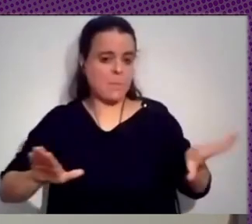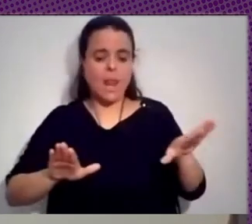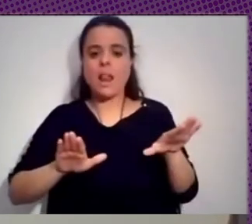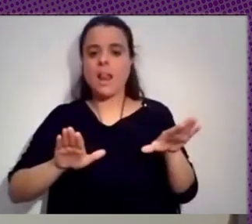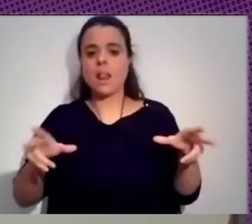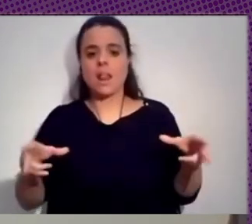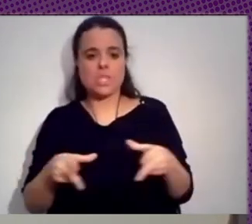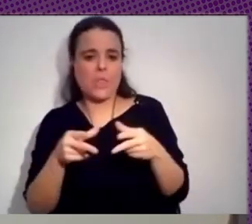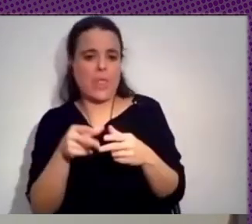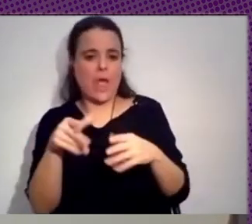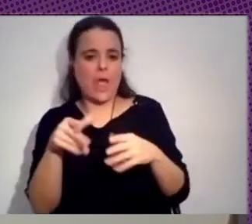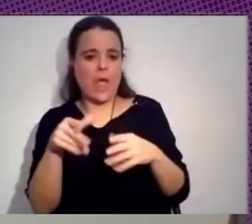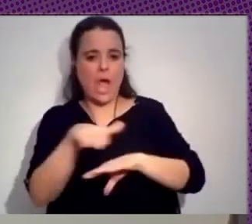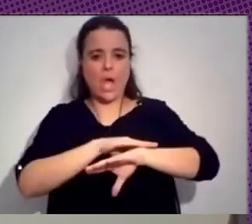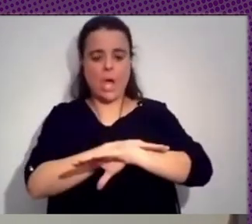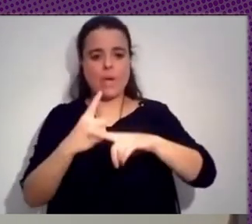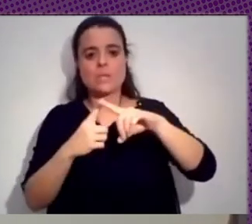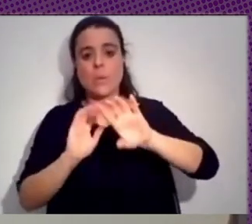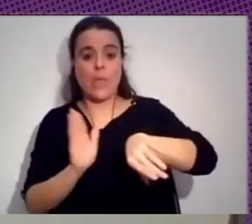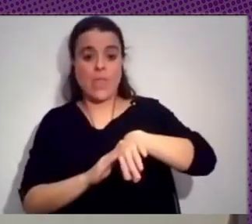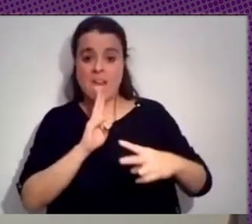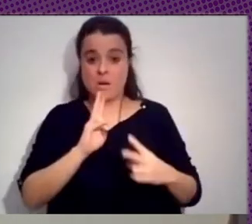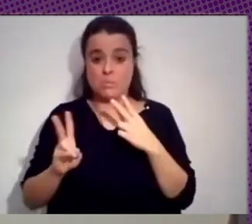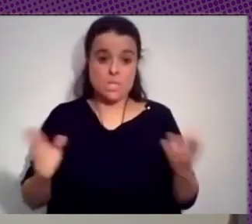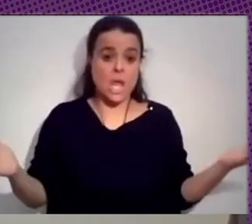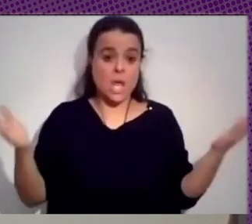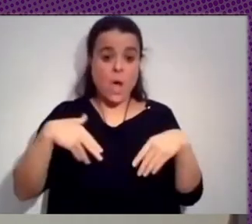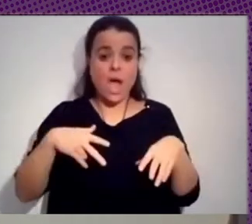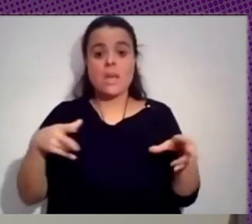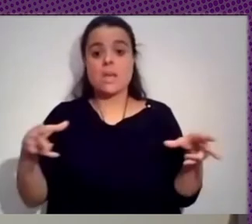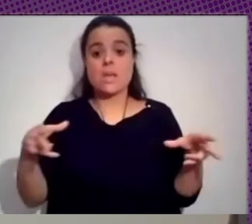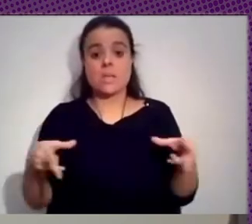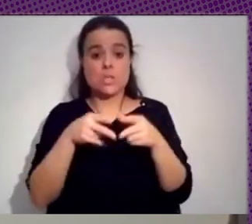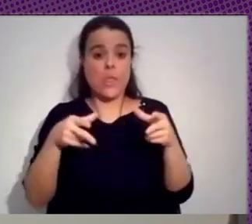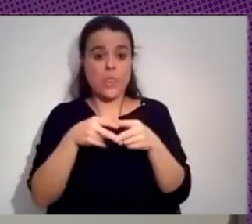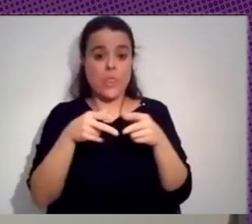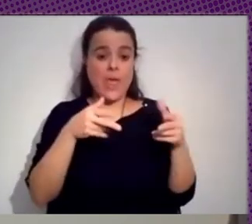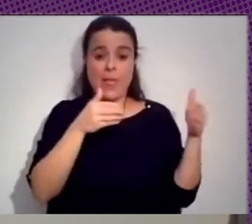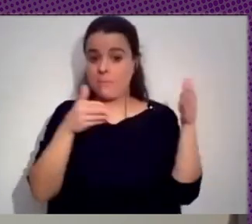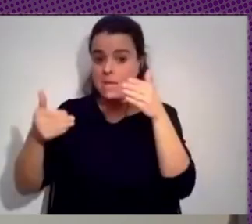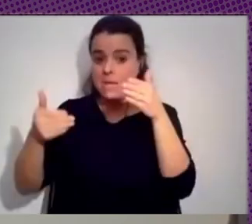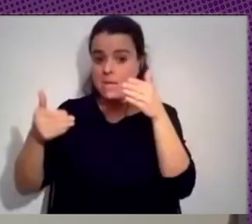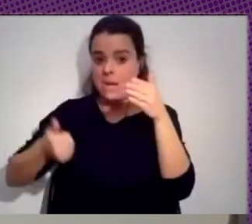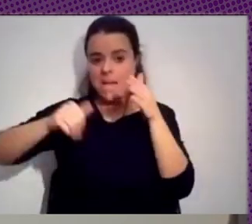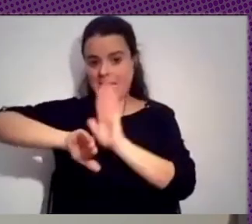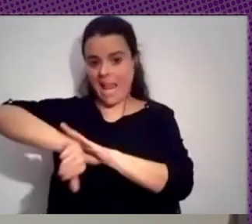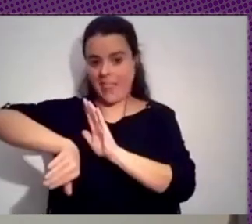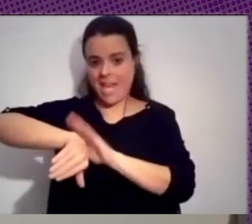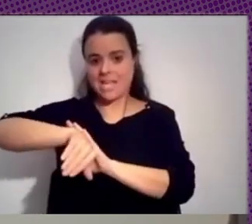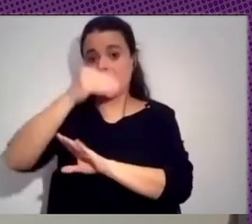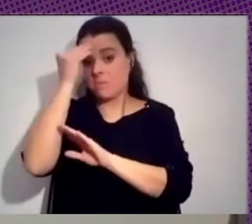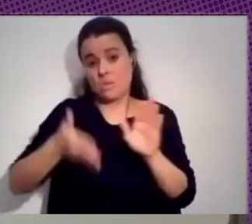de gobiernos de pseudoizquierda que no dan respuesta y de la sociedad mirándose a la derecha, yo veo que estamos más a algo parecido